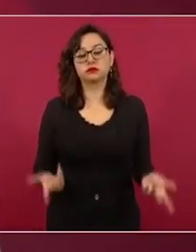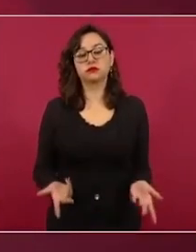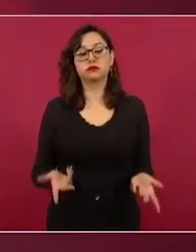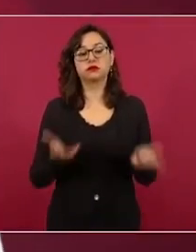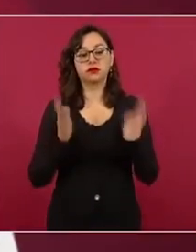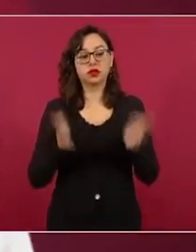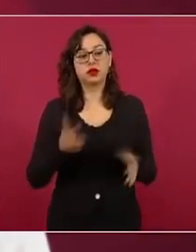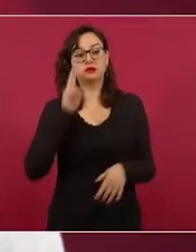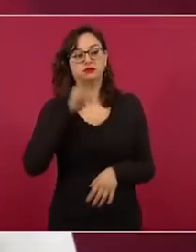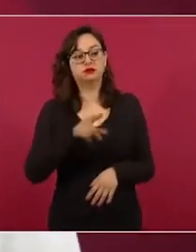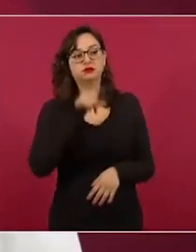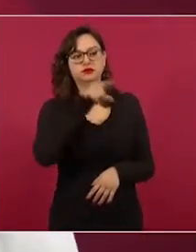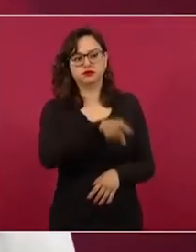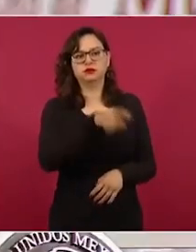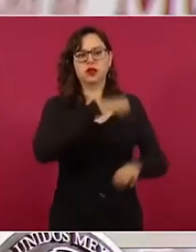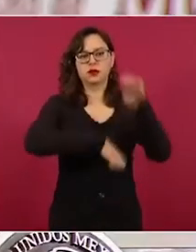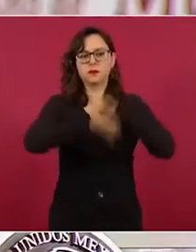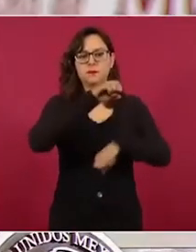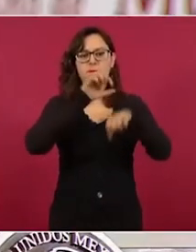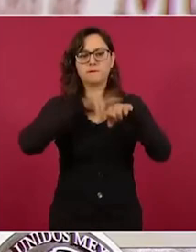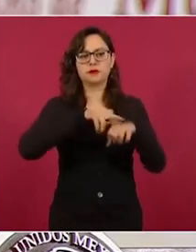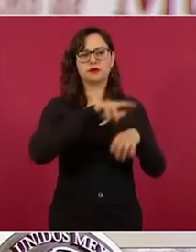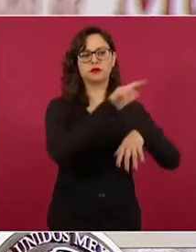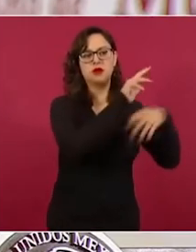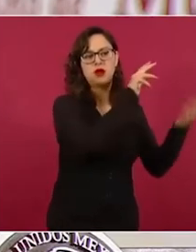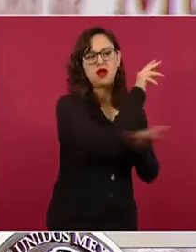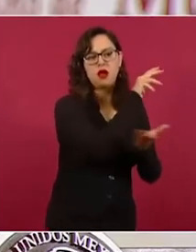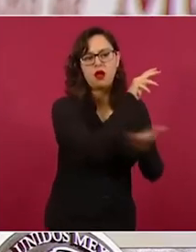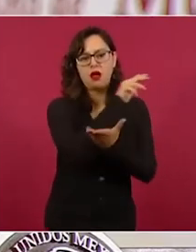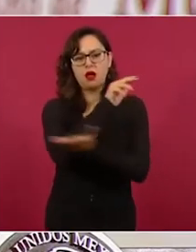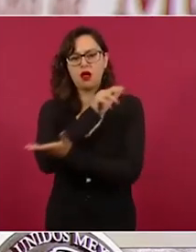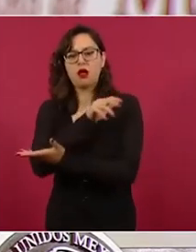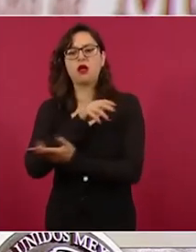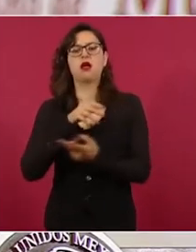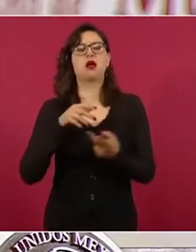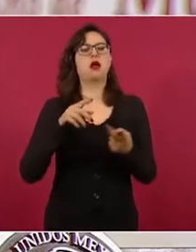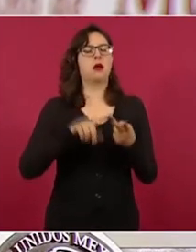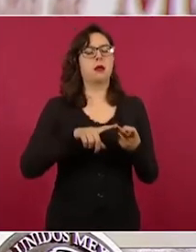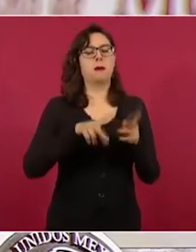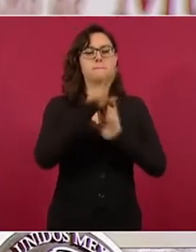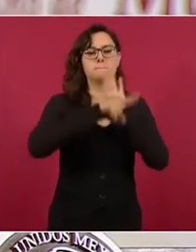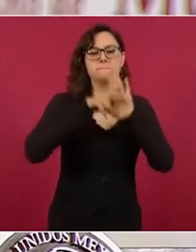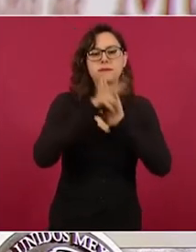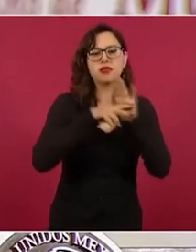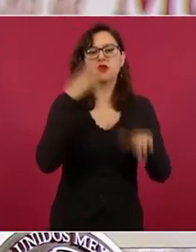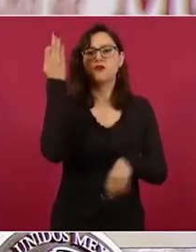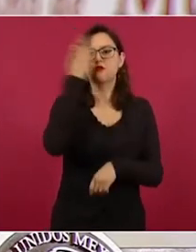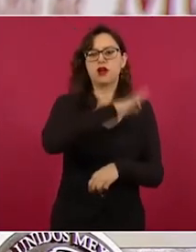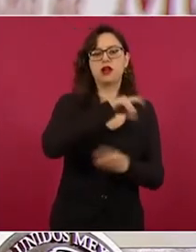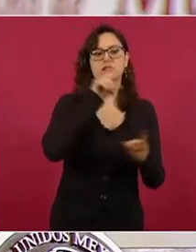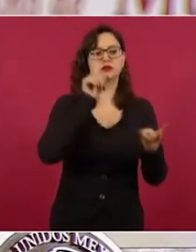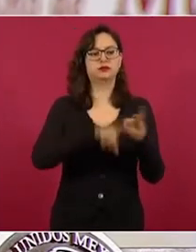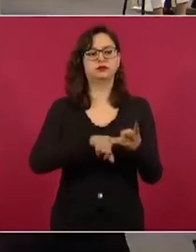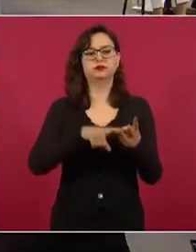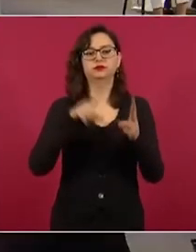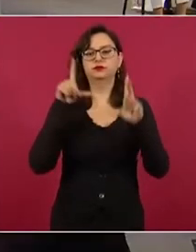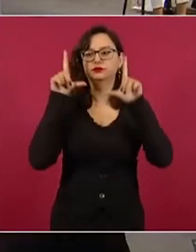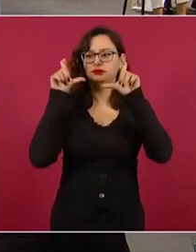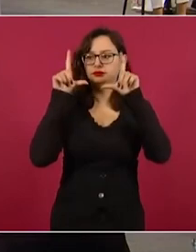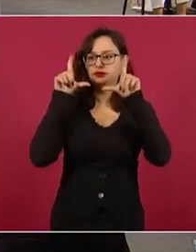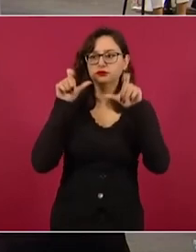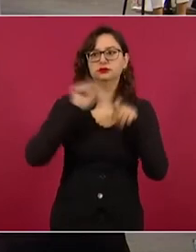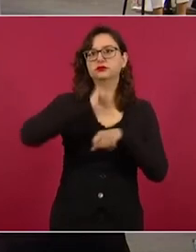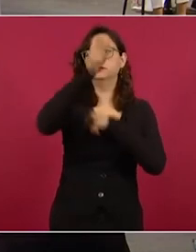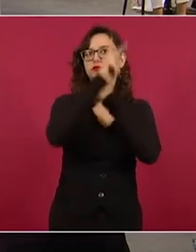y las imágenes acá de Google de otros países también han utilizado fotos de jaguares